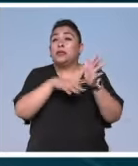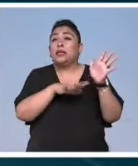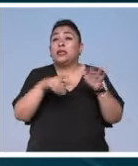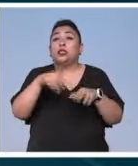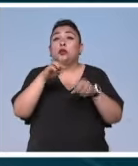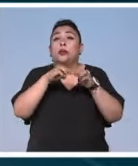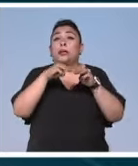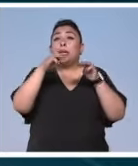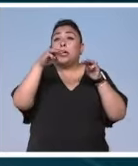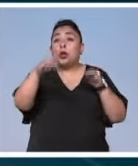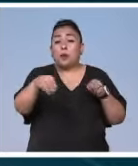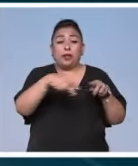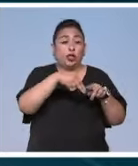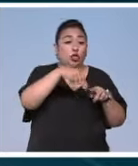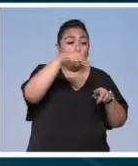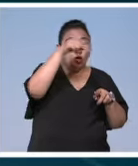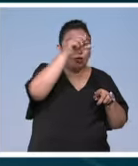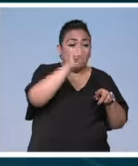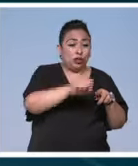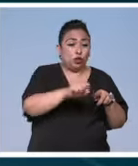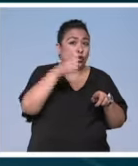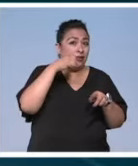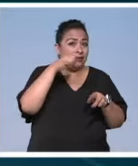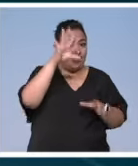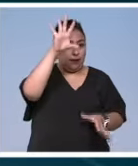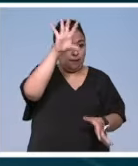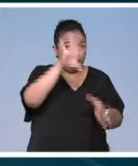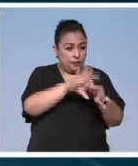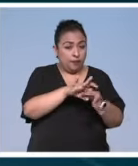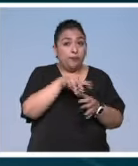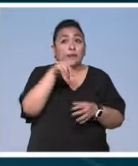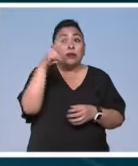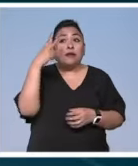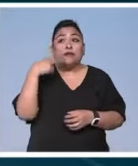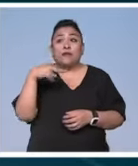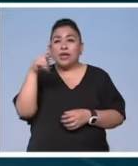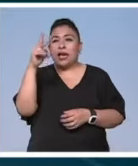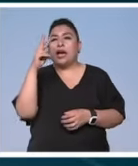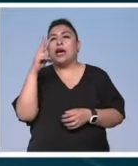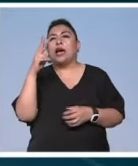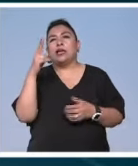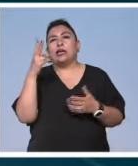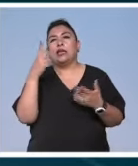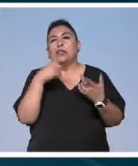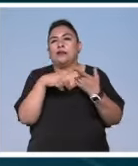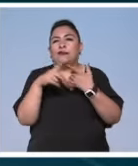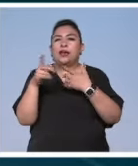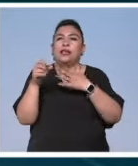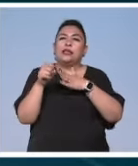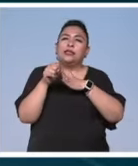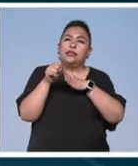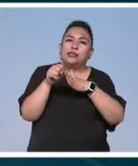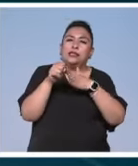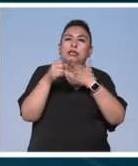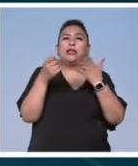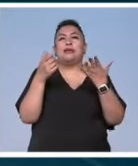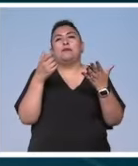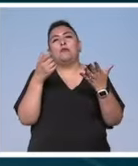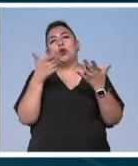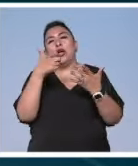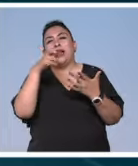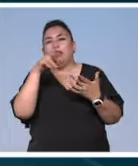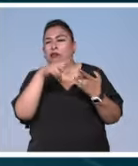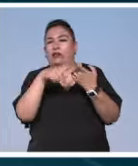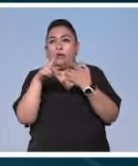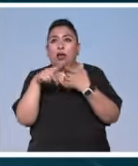kilómetros que unen el norte y el sur de Italia. Un viaje entre teselas, símbolos y alegorías.